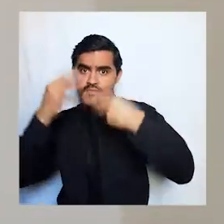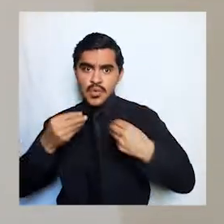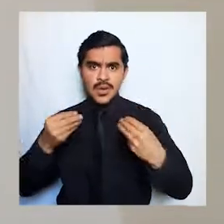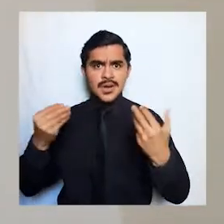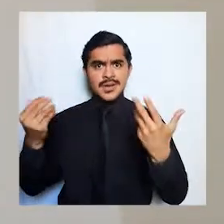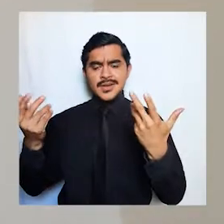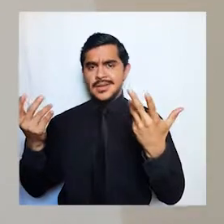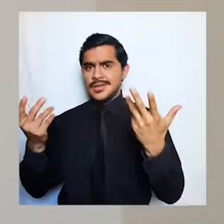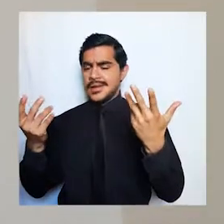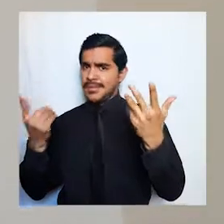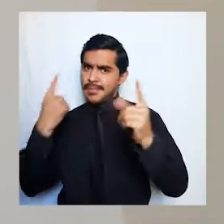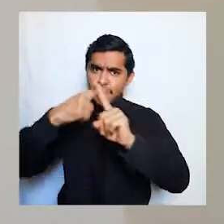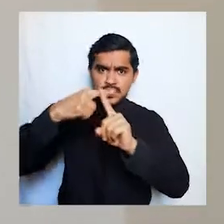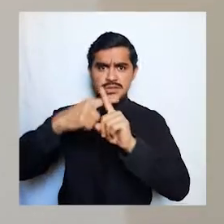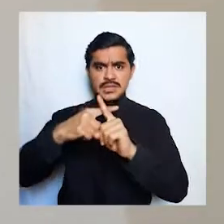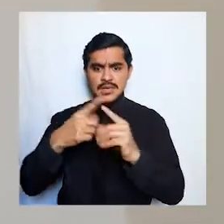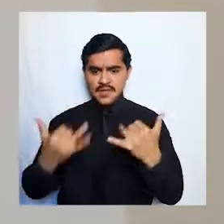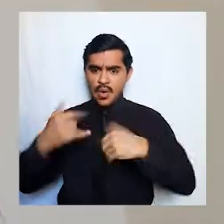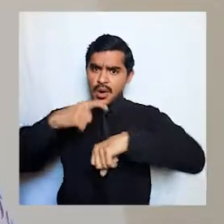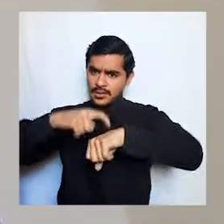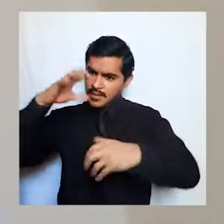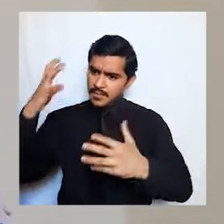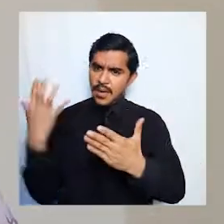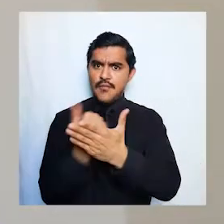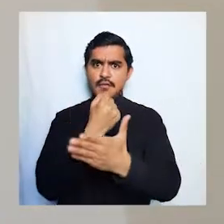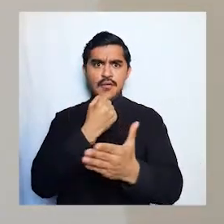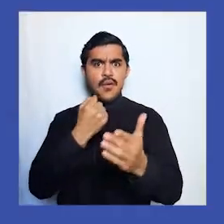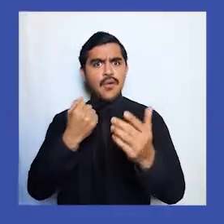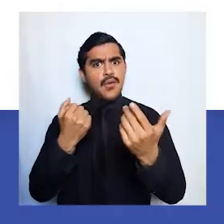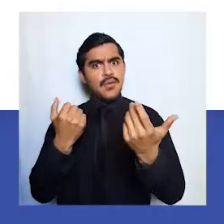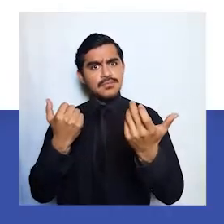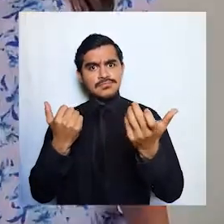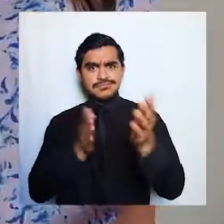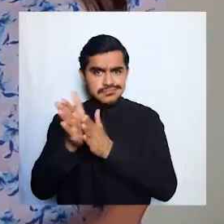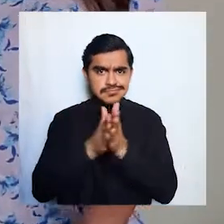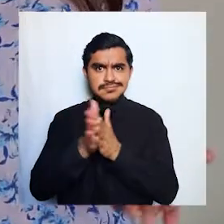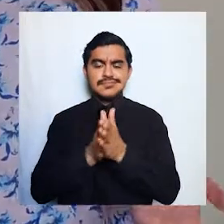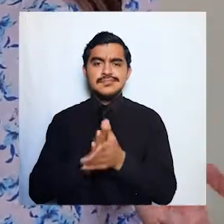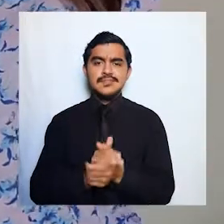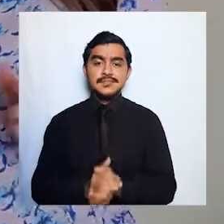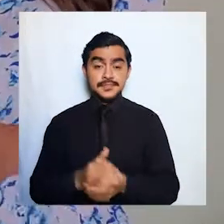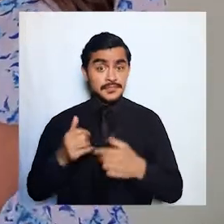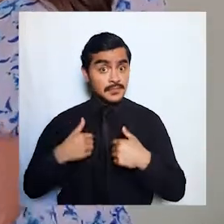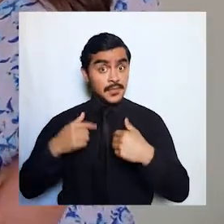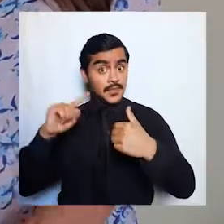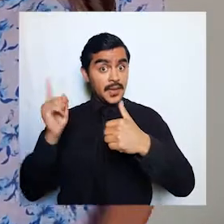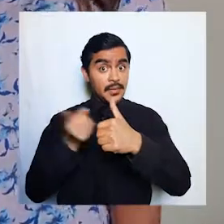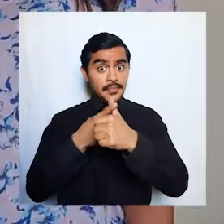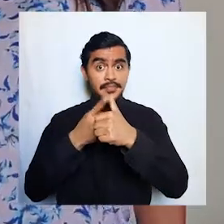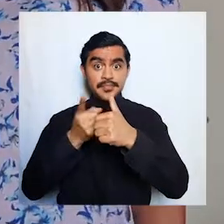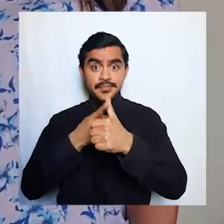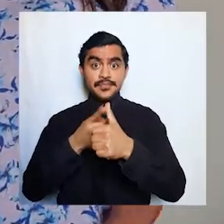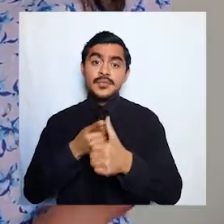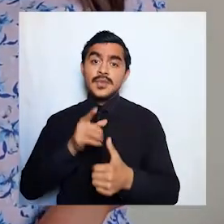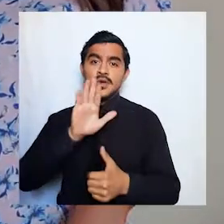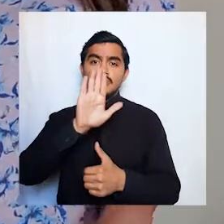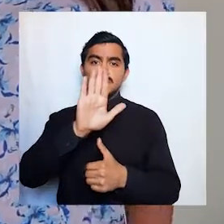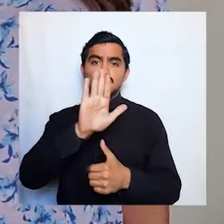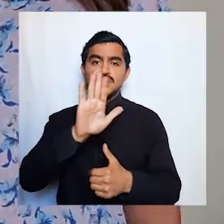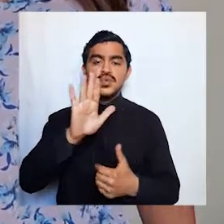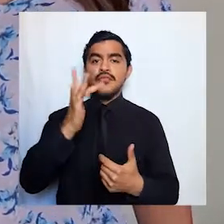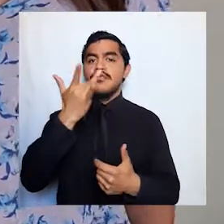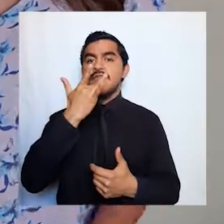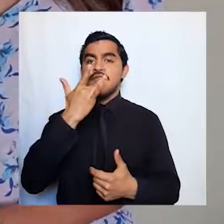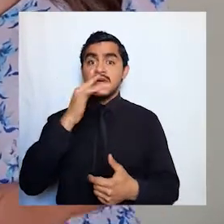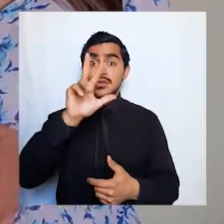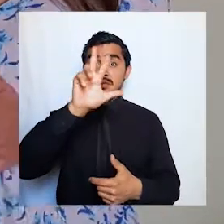constructivas durante todo este tiempo y así gastar muchas energías aunque lo primero que tienes que hacer es elegir tres talentos puede ser